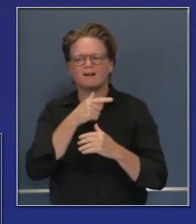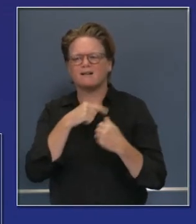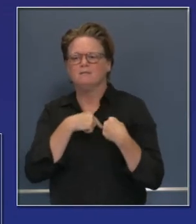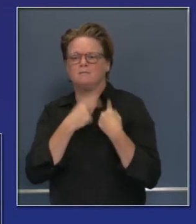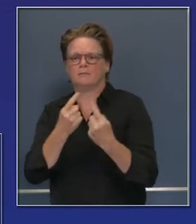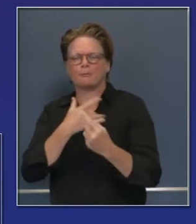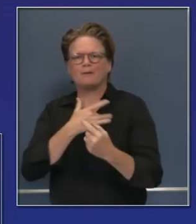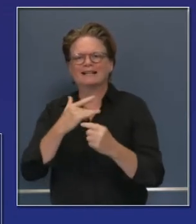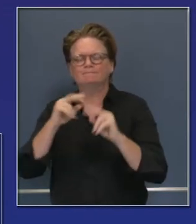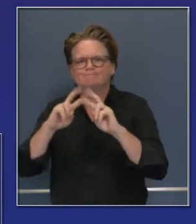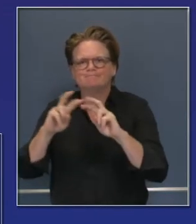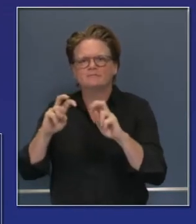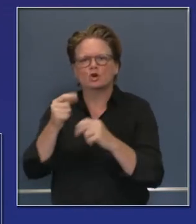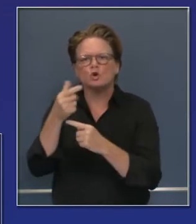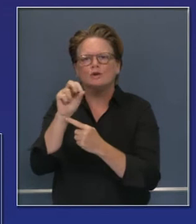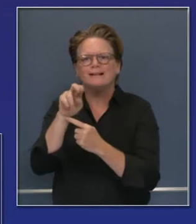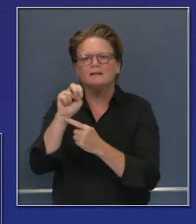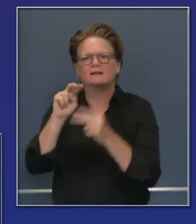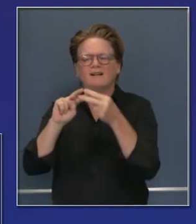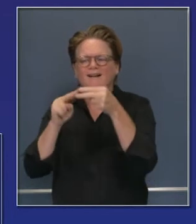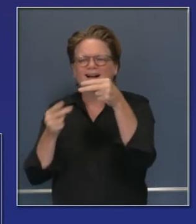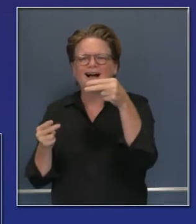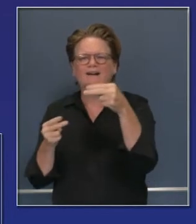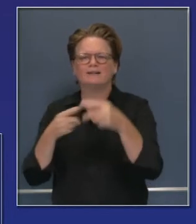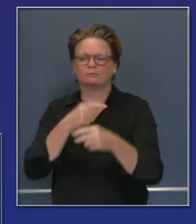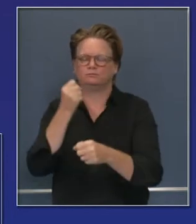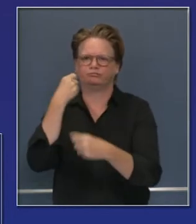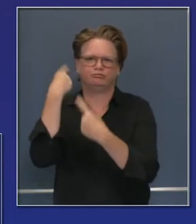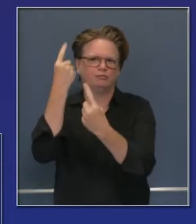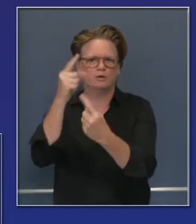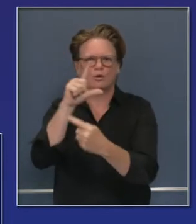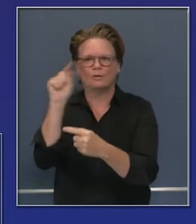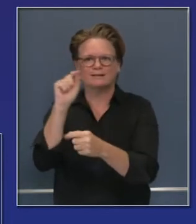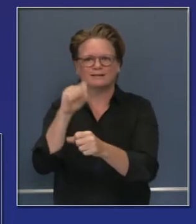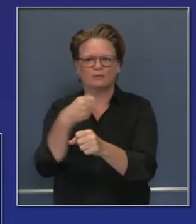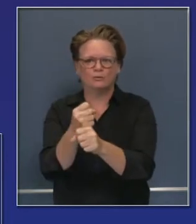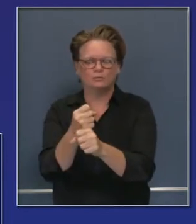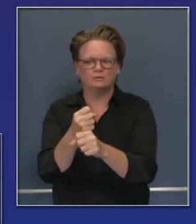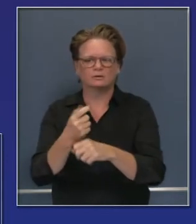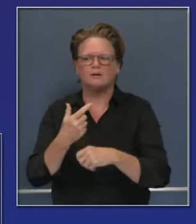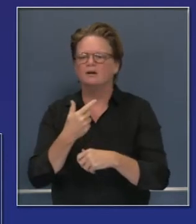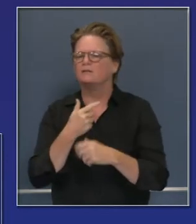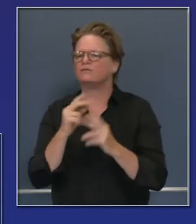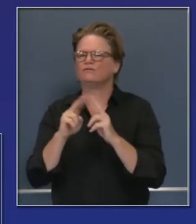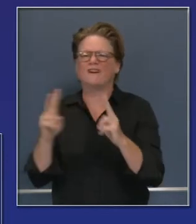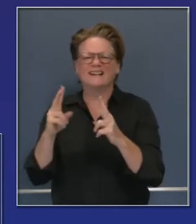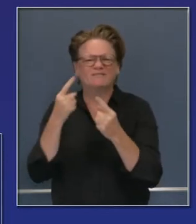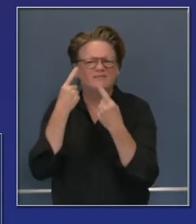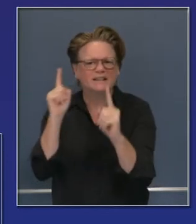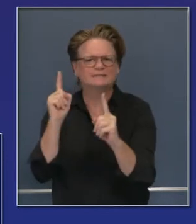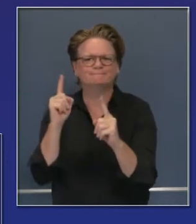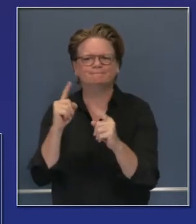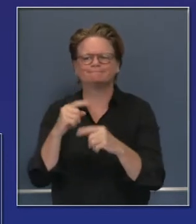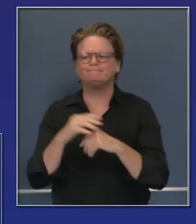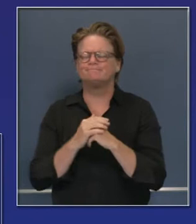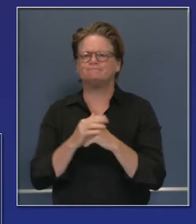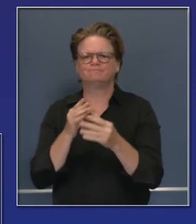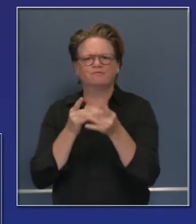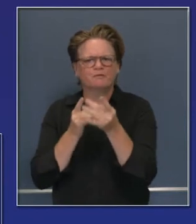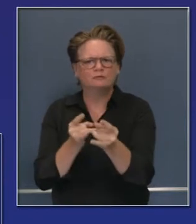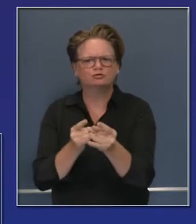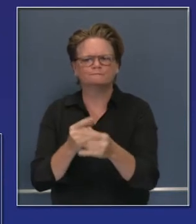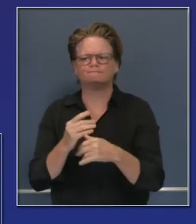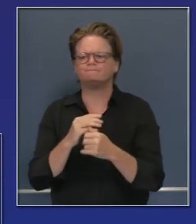diagnósticos genómicos. Y los han hecho así desde hace más de 30 años. Son una compañía que ha sido efectiva y